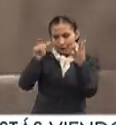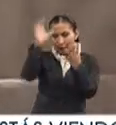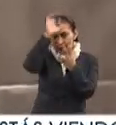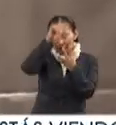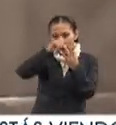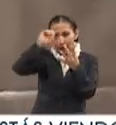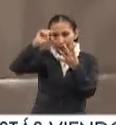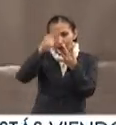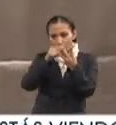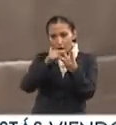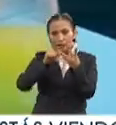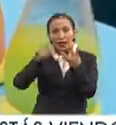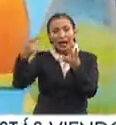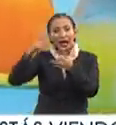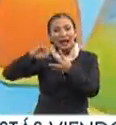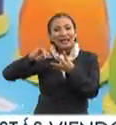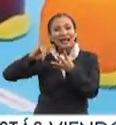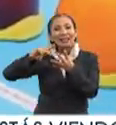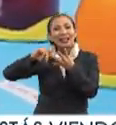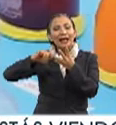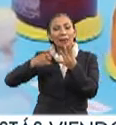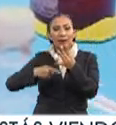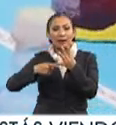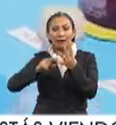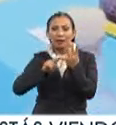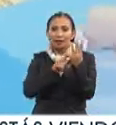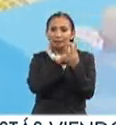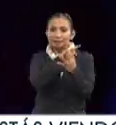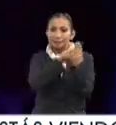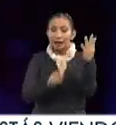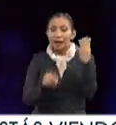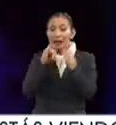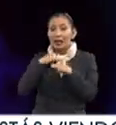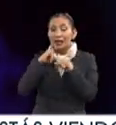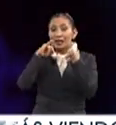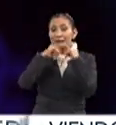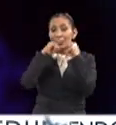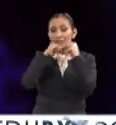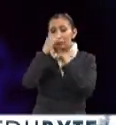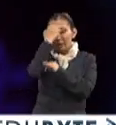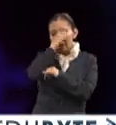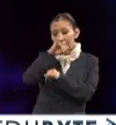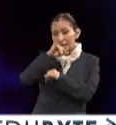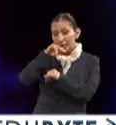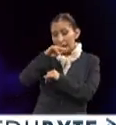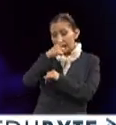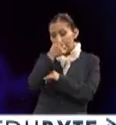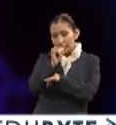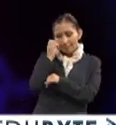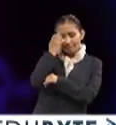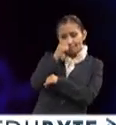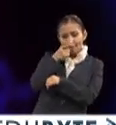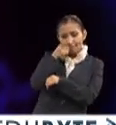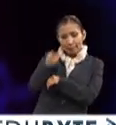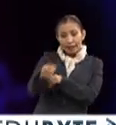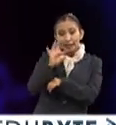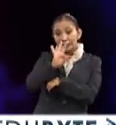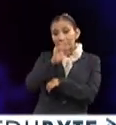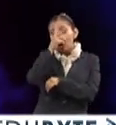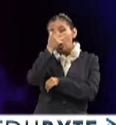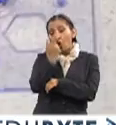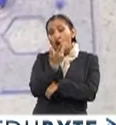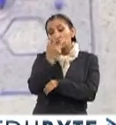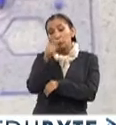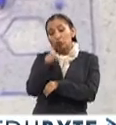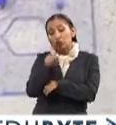a la ciencia, tecnología, ingeniería y matemáticas. El Instituto Nacional de Estadística y Geografía señala que 78